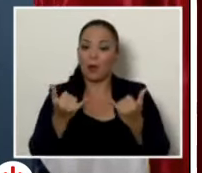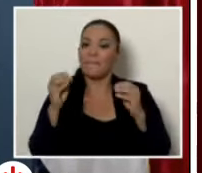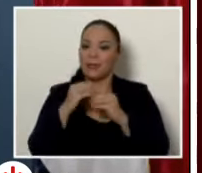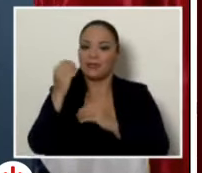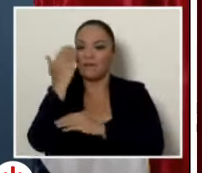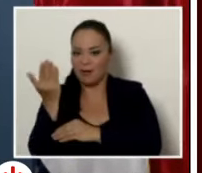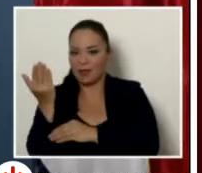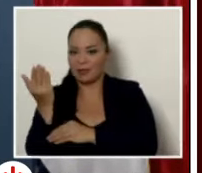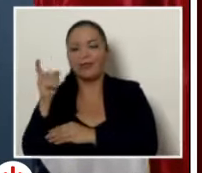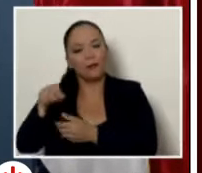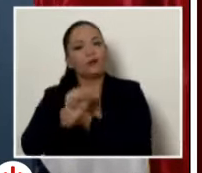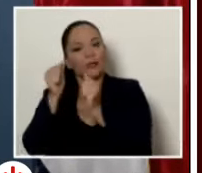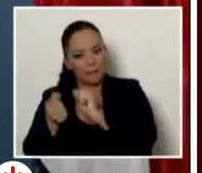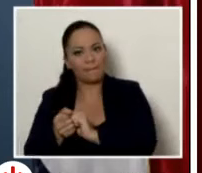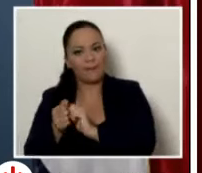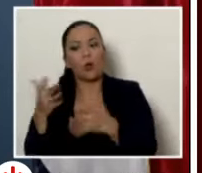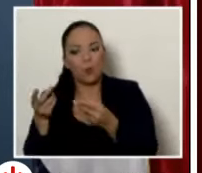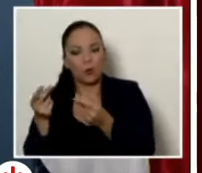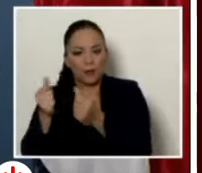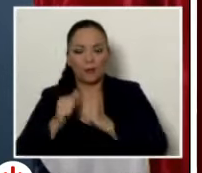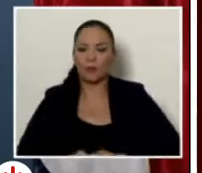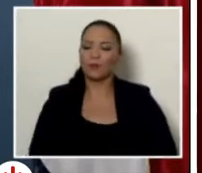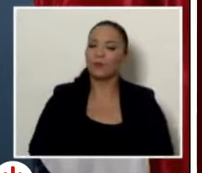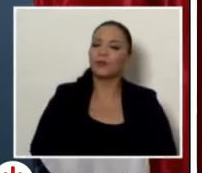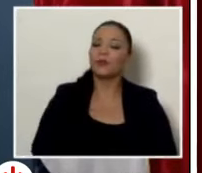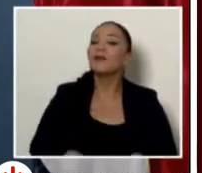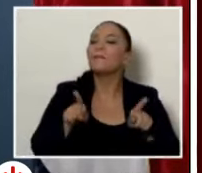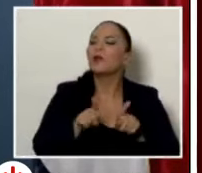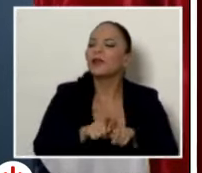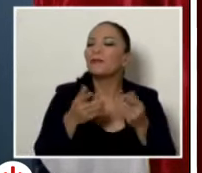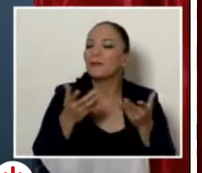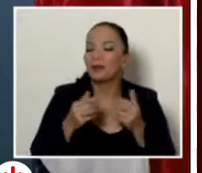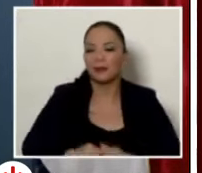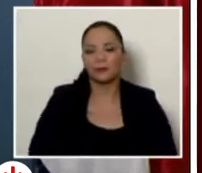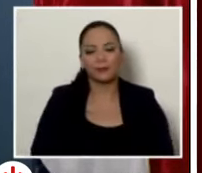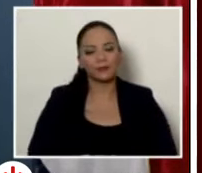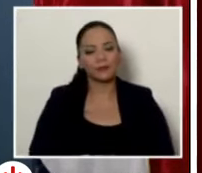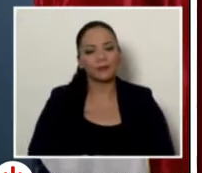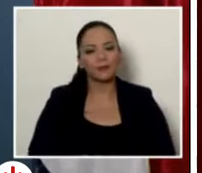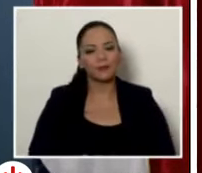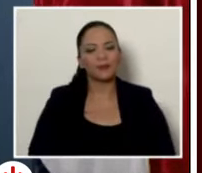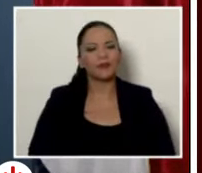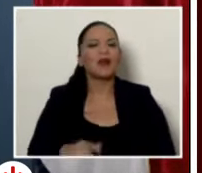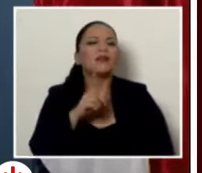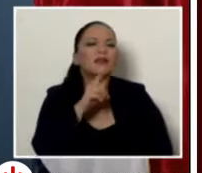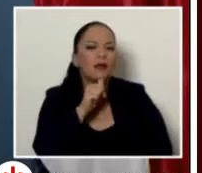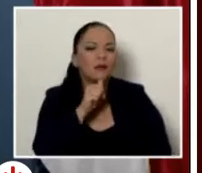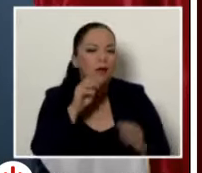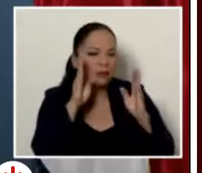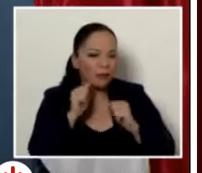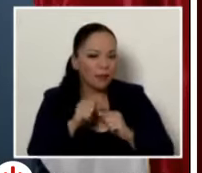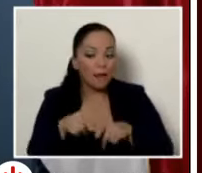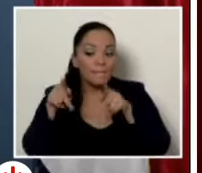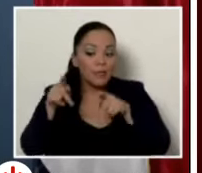también hay un tema. ¿A quién atiende usted? ¿Al que está mejor, pero llama más o pone